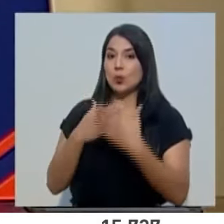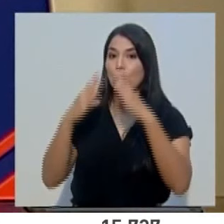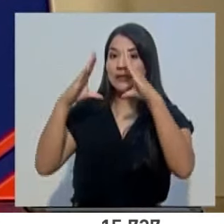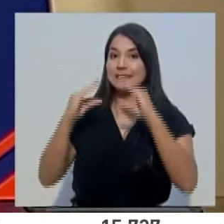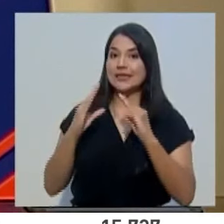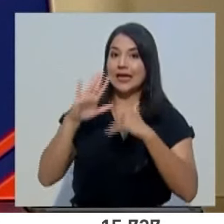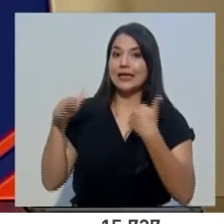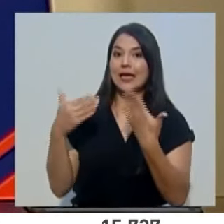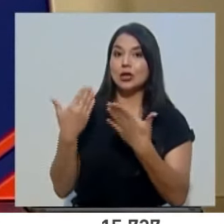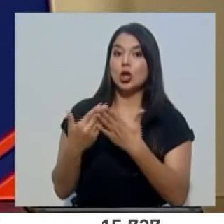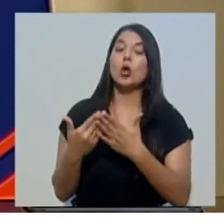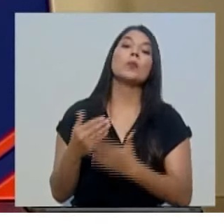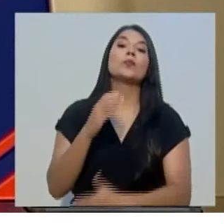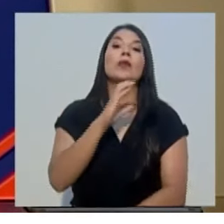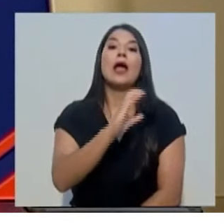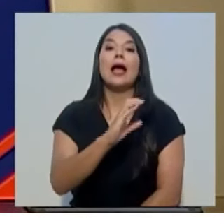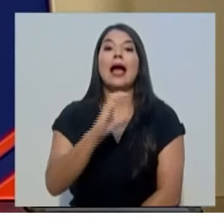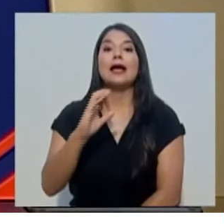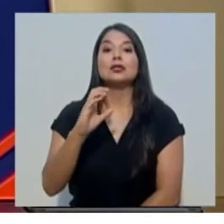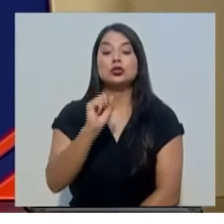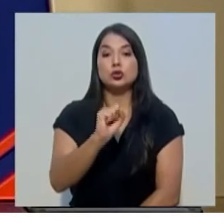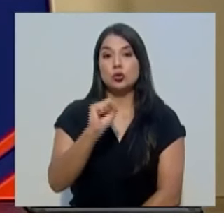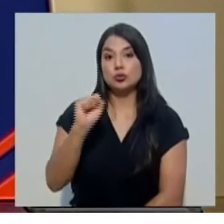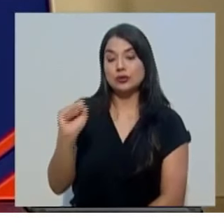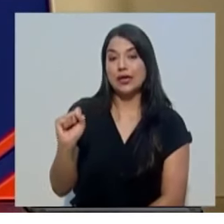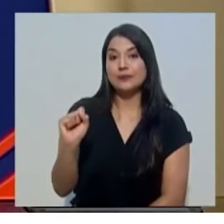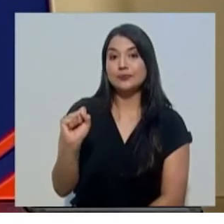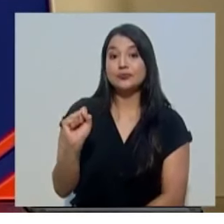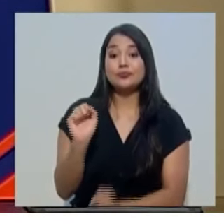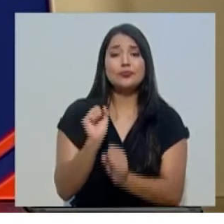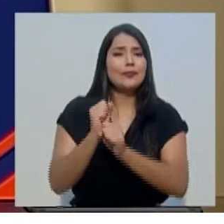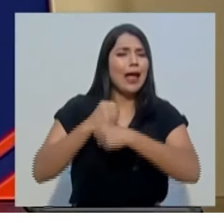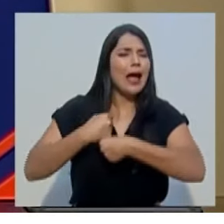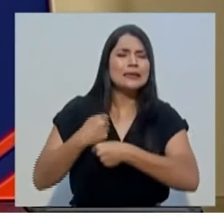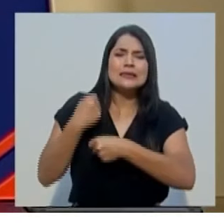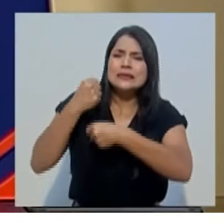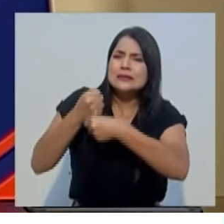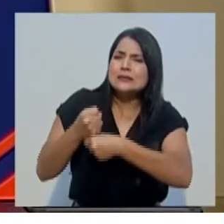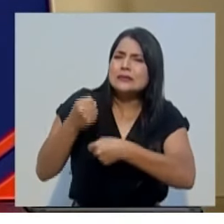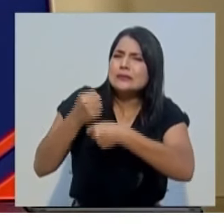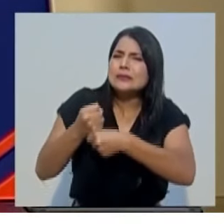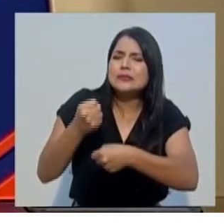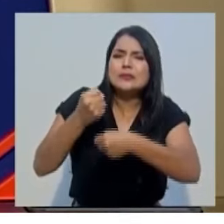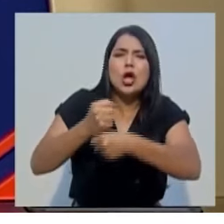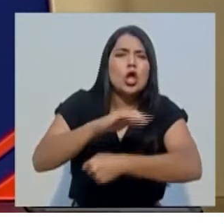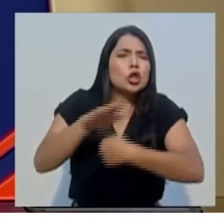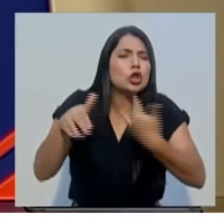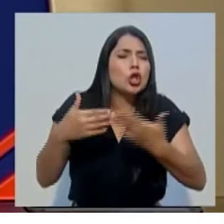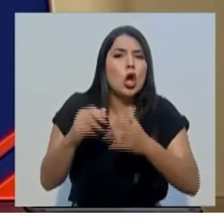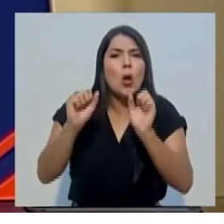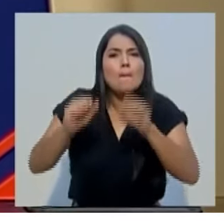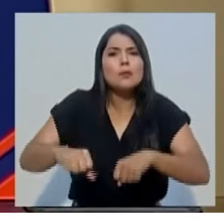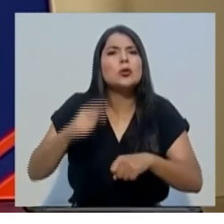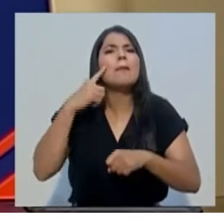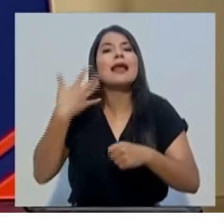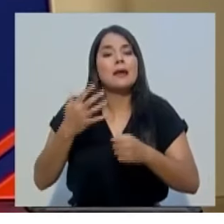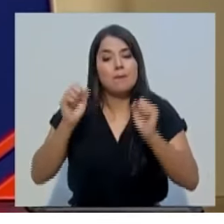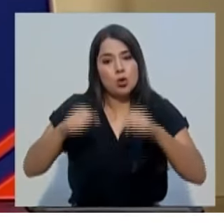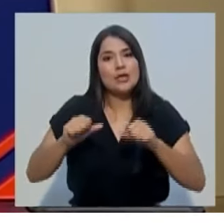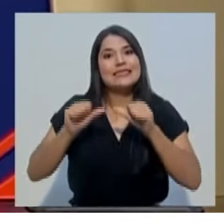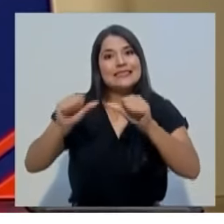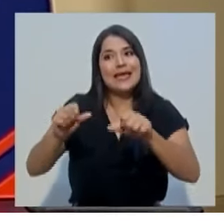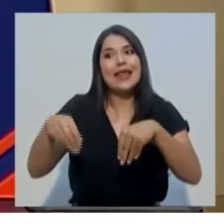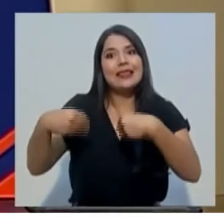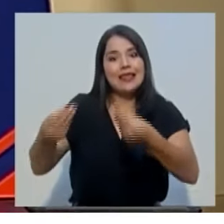todos. La Caja Costarricense de Seguro Social realiza todos los esfuerzos posibles para asegurar la continuidad de los